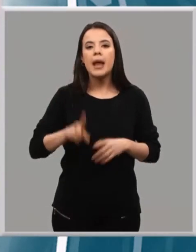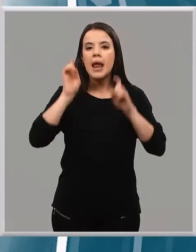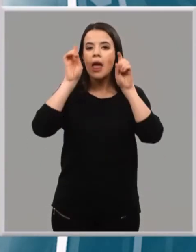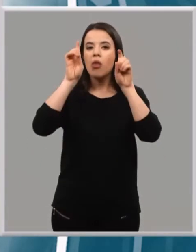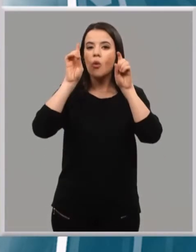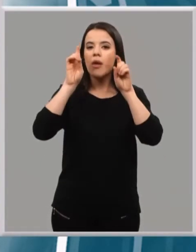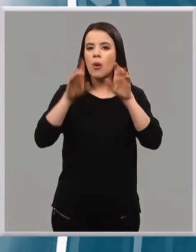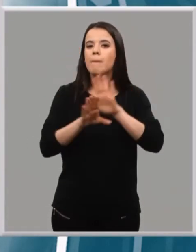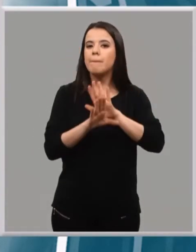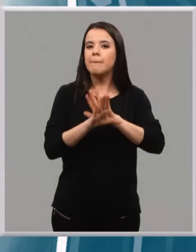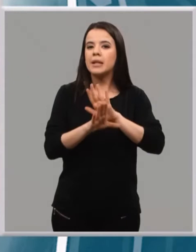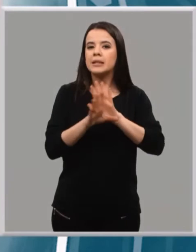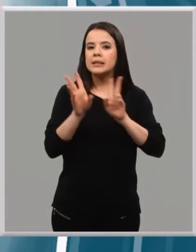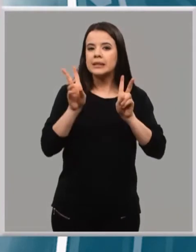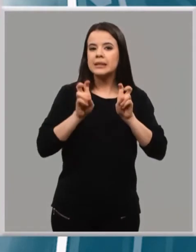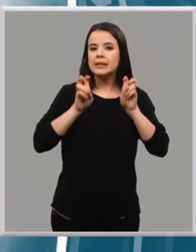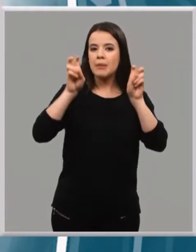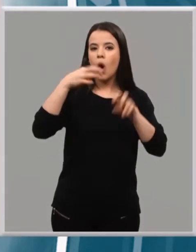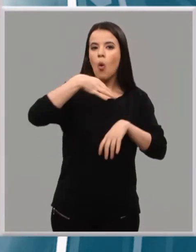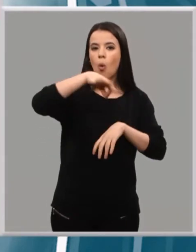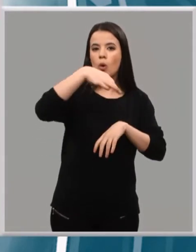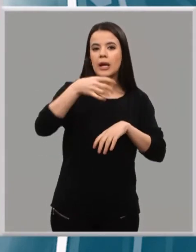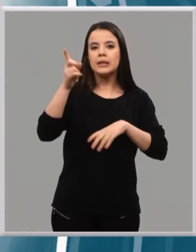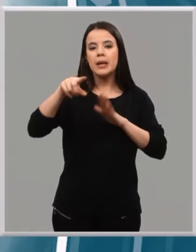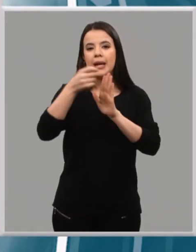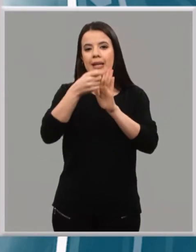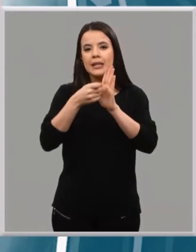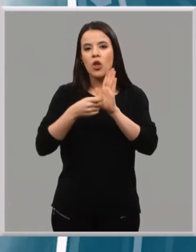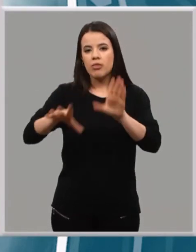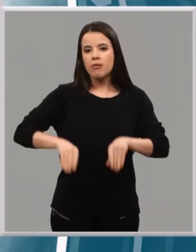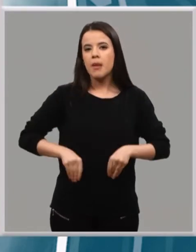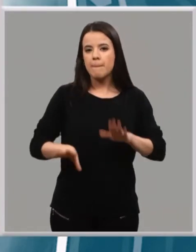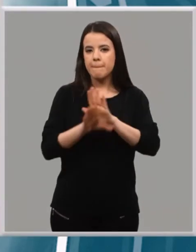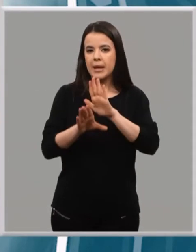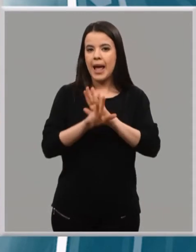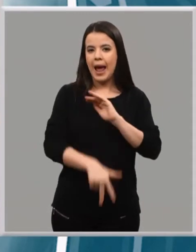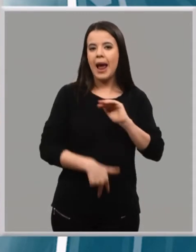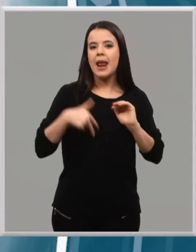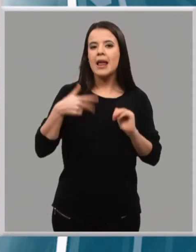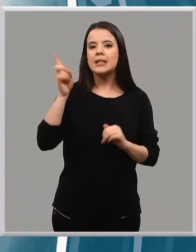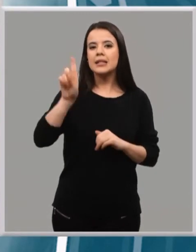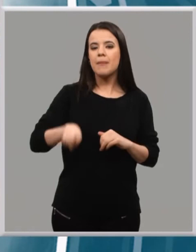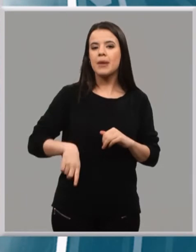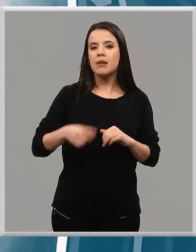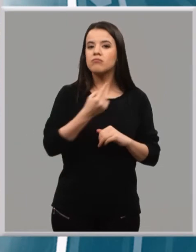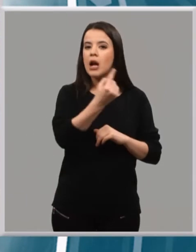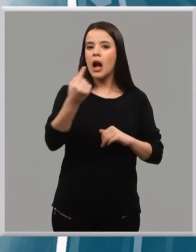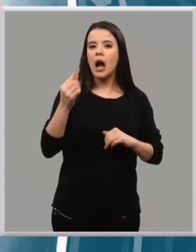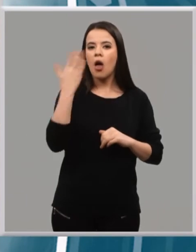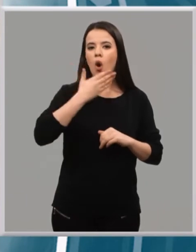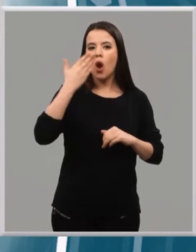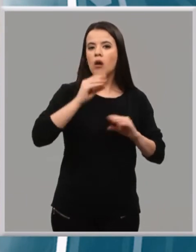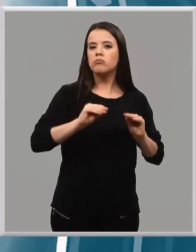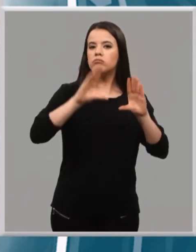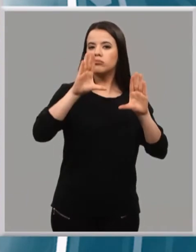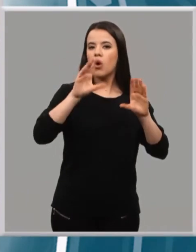de momento la zonificación única y los criterios de admisión, los generales y los que pueden activar cada colegio de forma voluntaria.